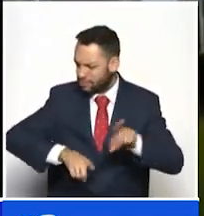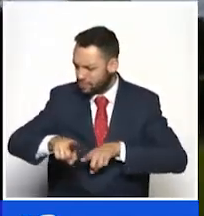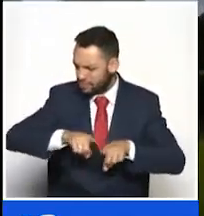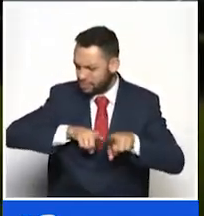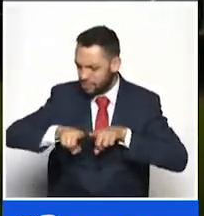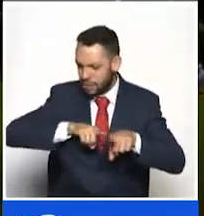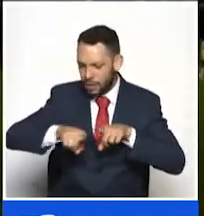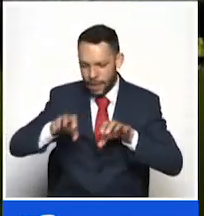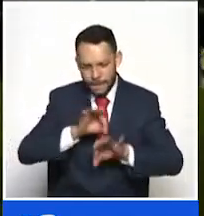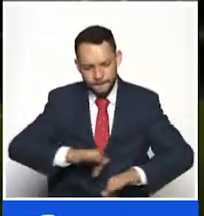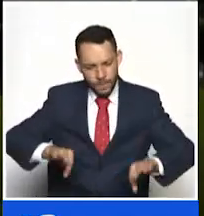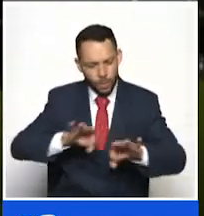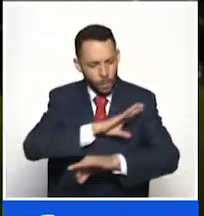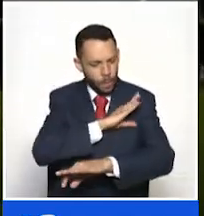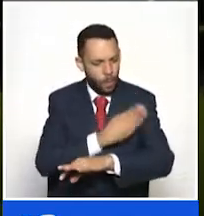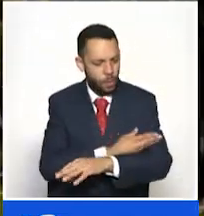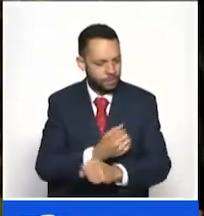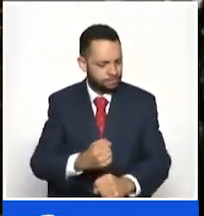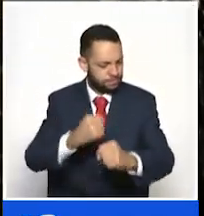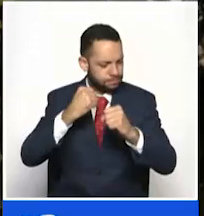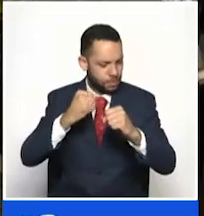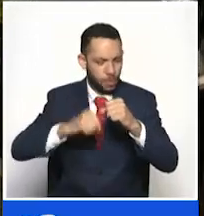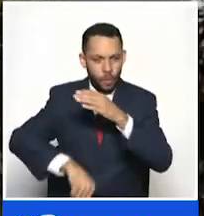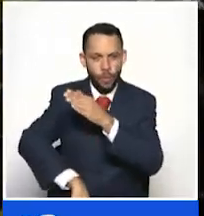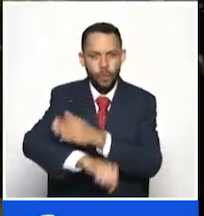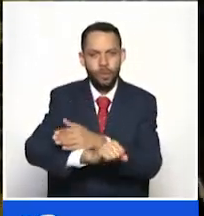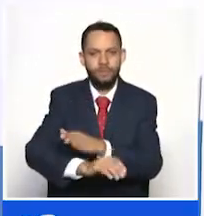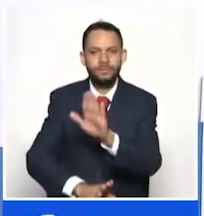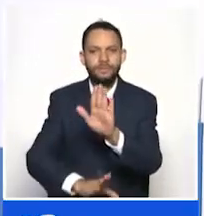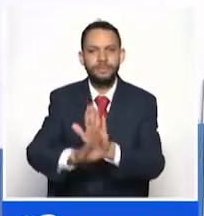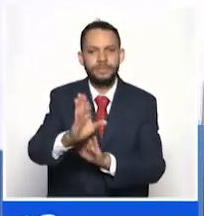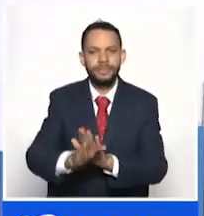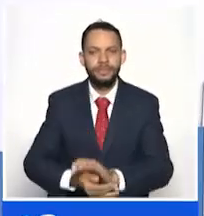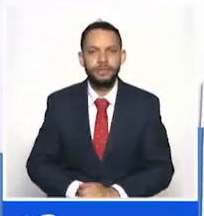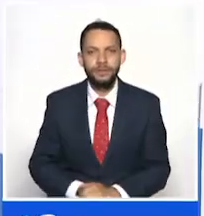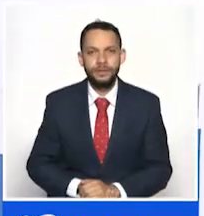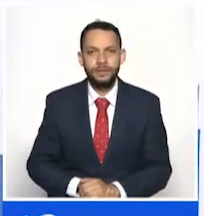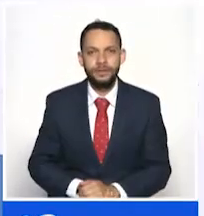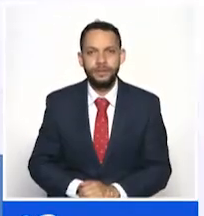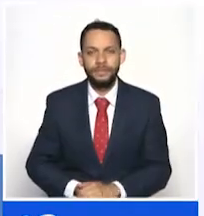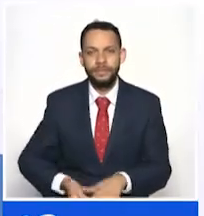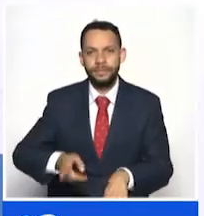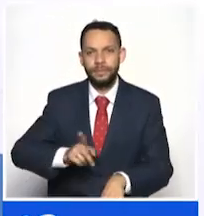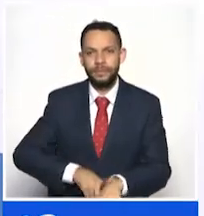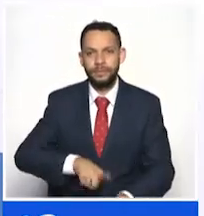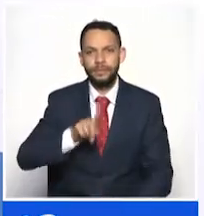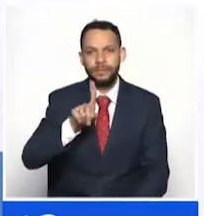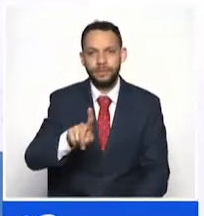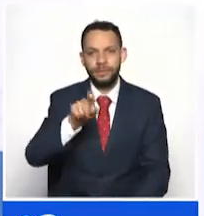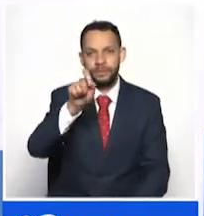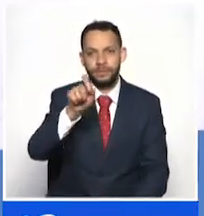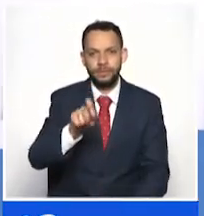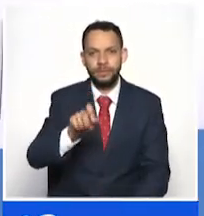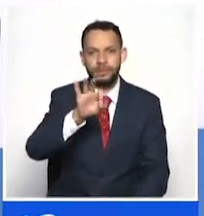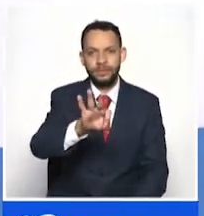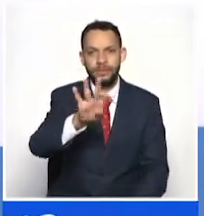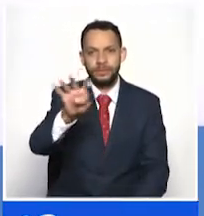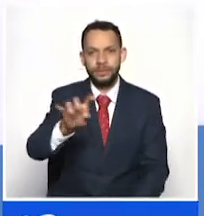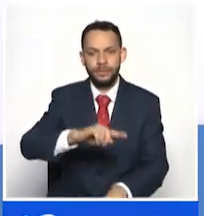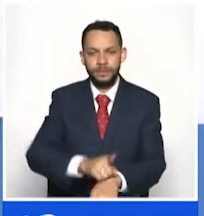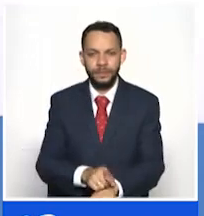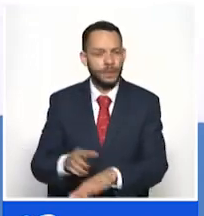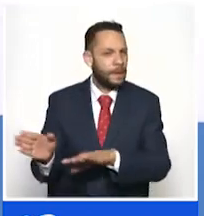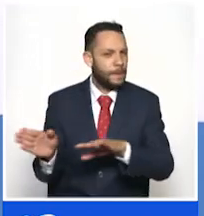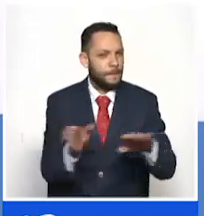deportivo para potencializar sus habilidades en la cancha A la una de la tarde 39 minutos vamos a conocer otros